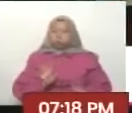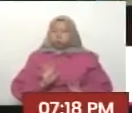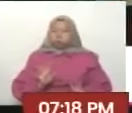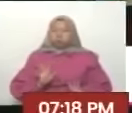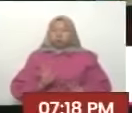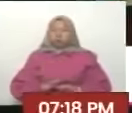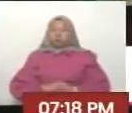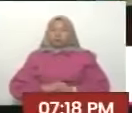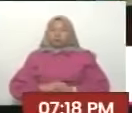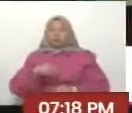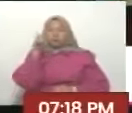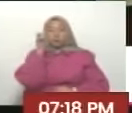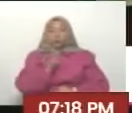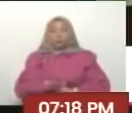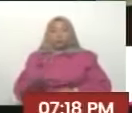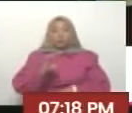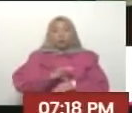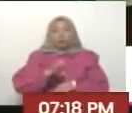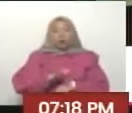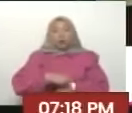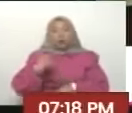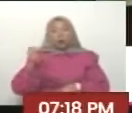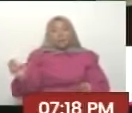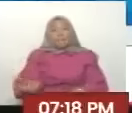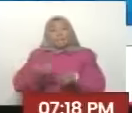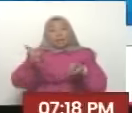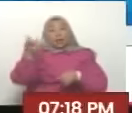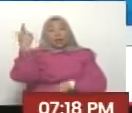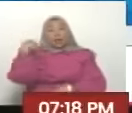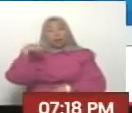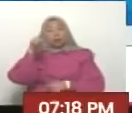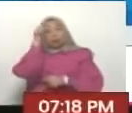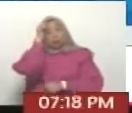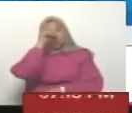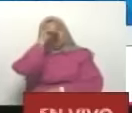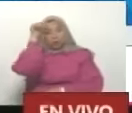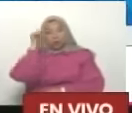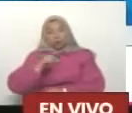así que el pueblo de Ecuador ha tenido una gran victoria el día de ayer domingo